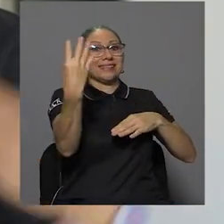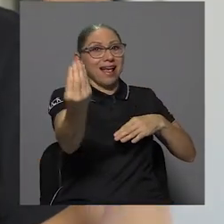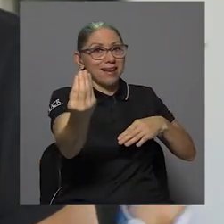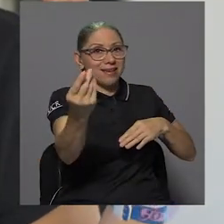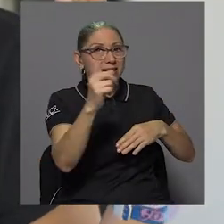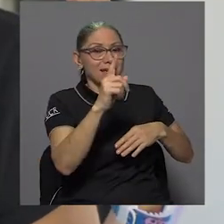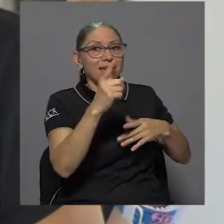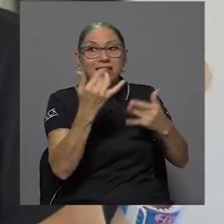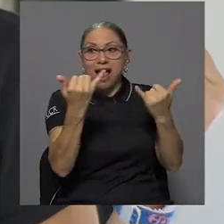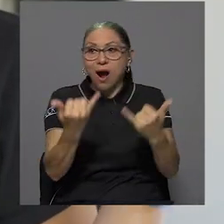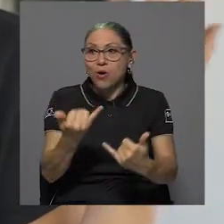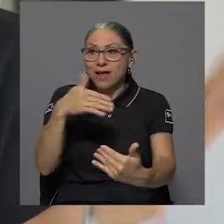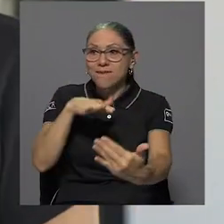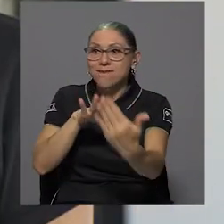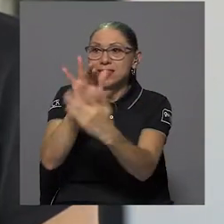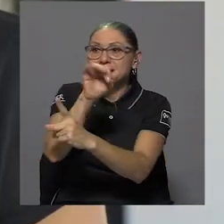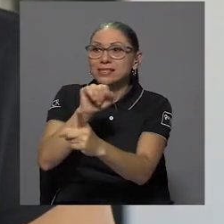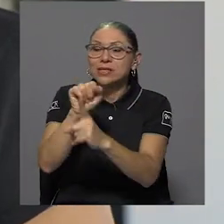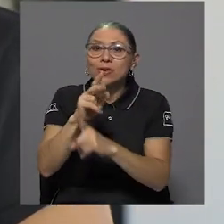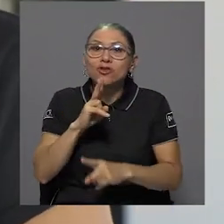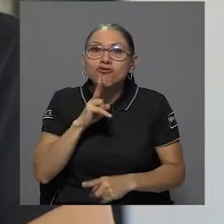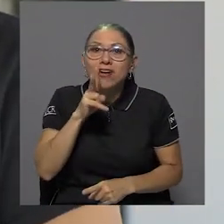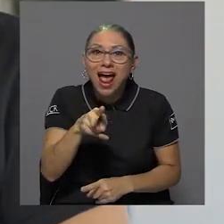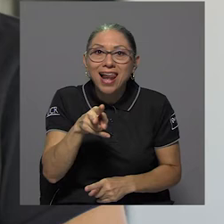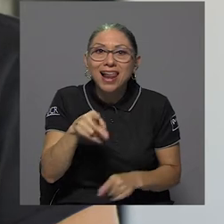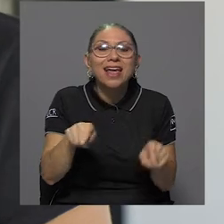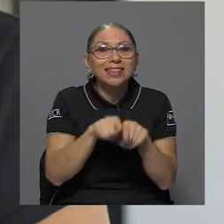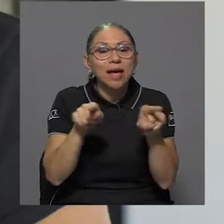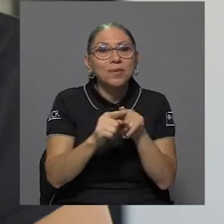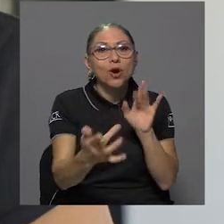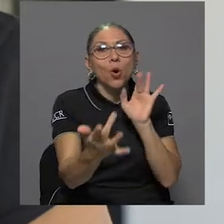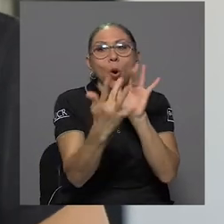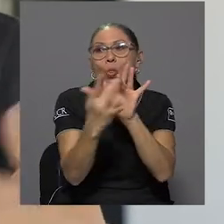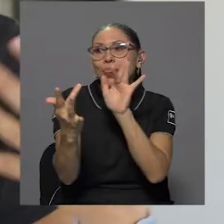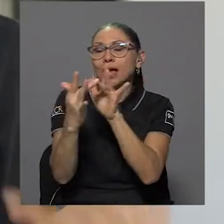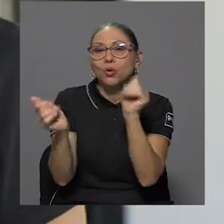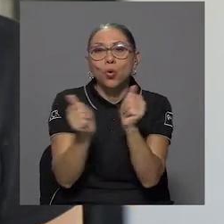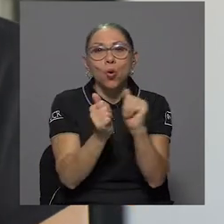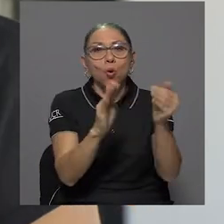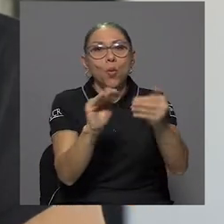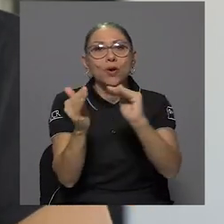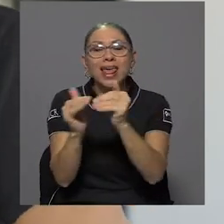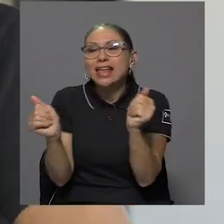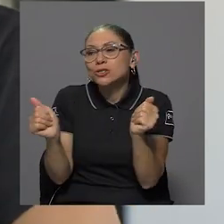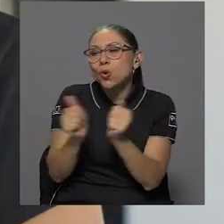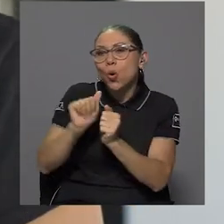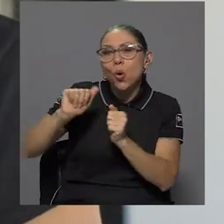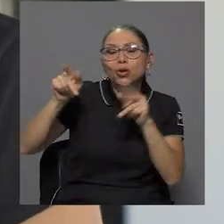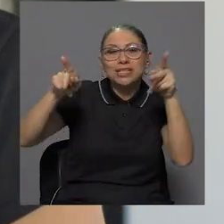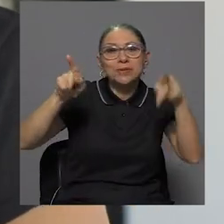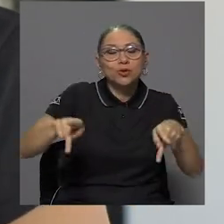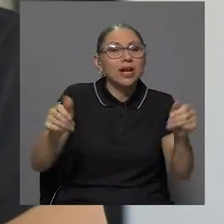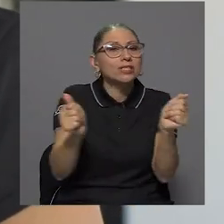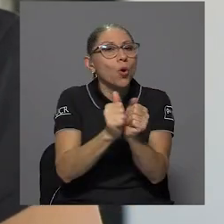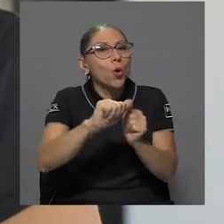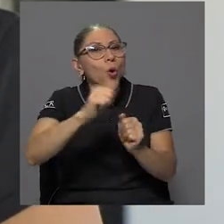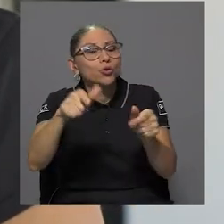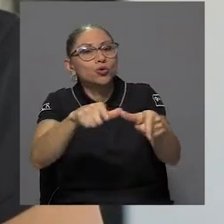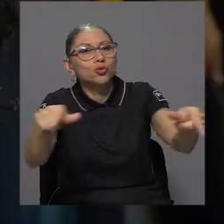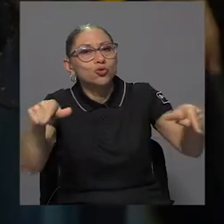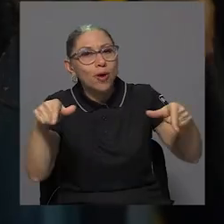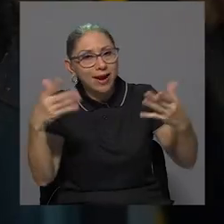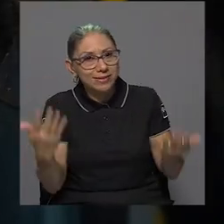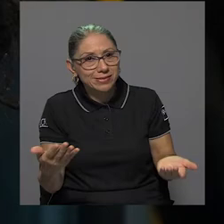en favor de una situación más real, lo pone en contacto con las comunidades, con otro tipo de personas, con otras geografías, pueden